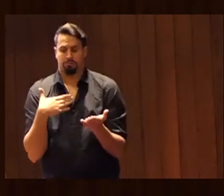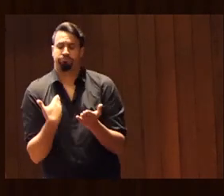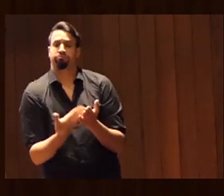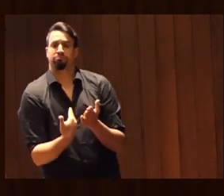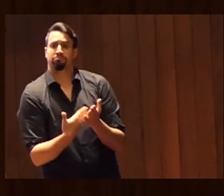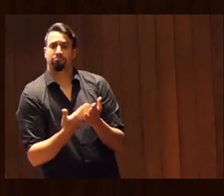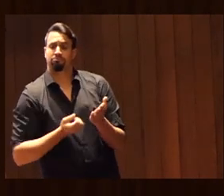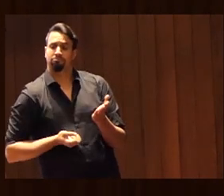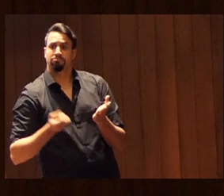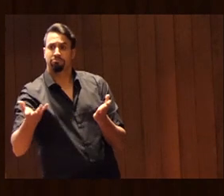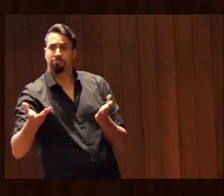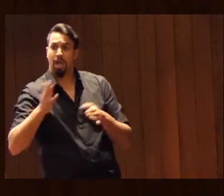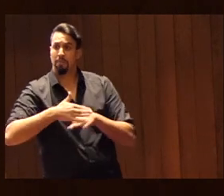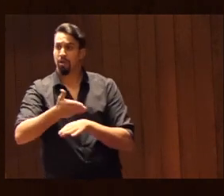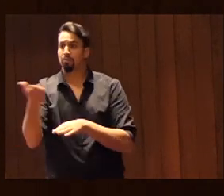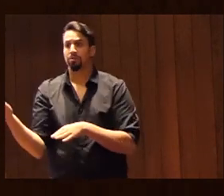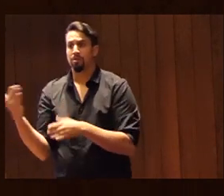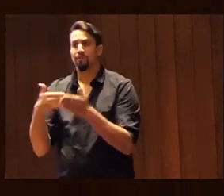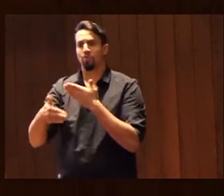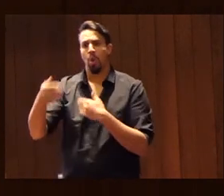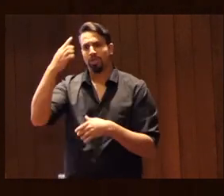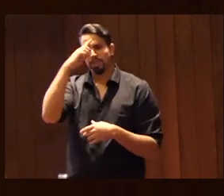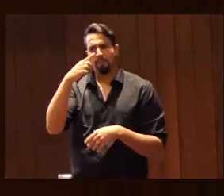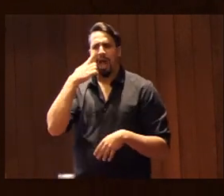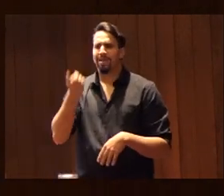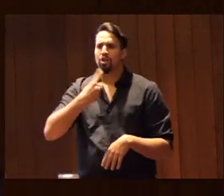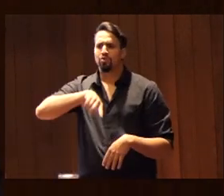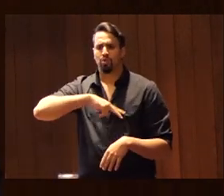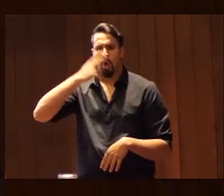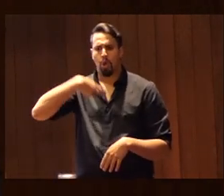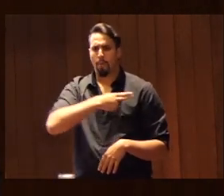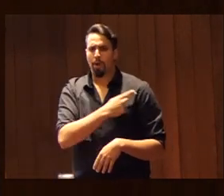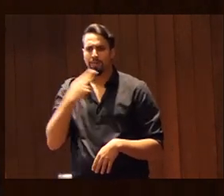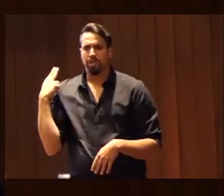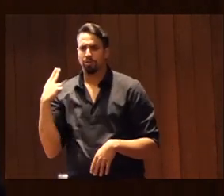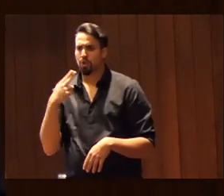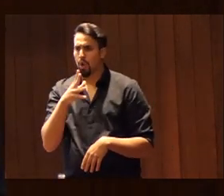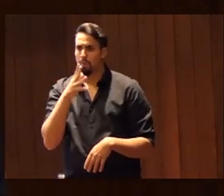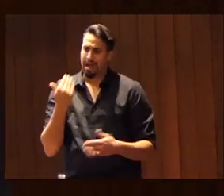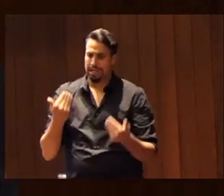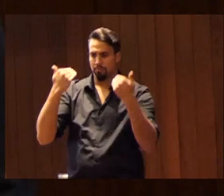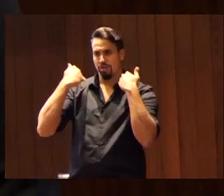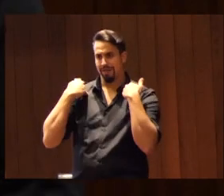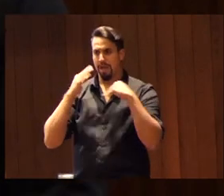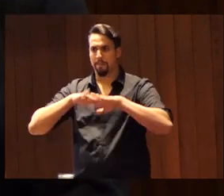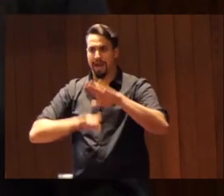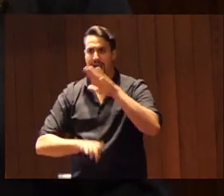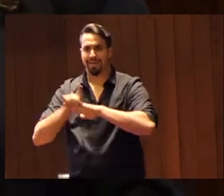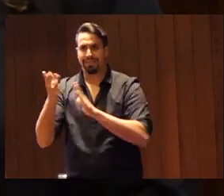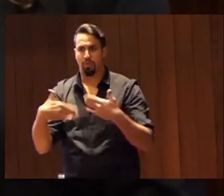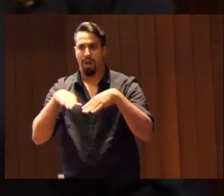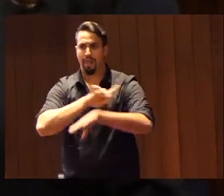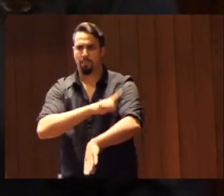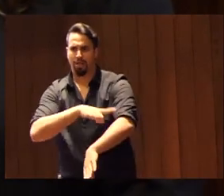para que tengáis en cuenta por qué debemos adoptar un compromiso y una responsabilidad para el avance en la igualdad en el